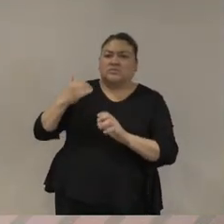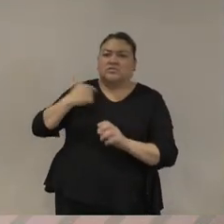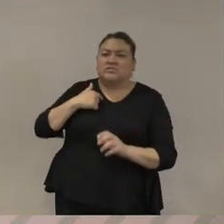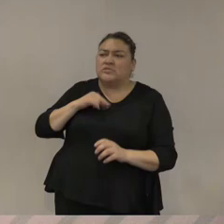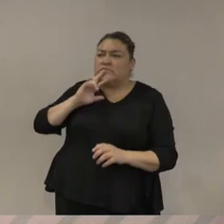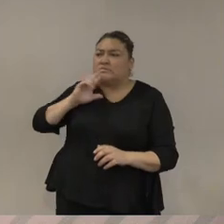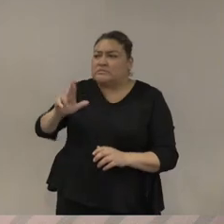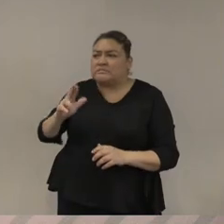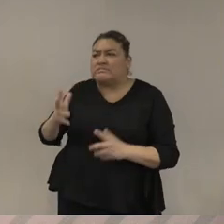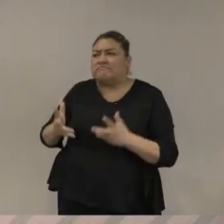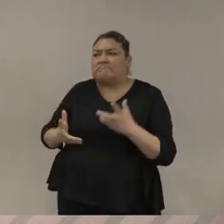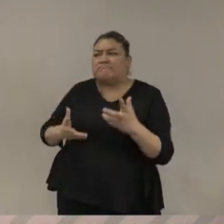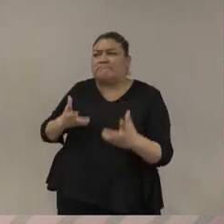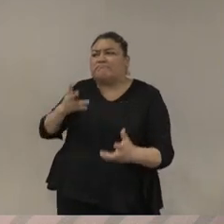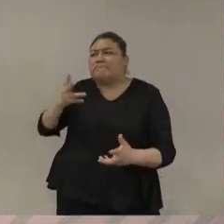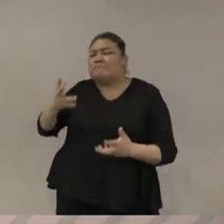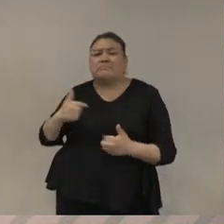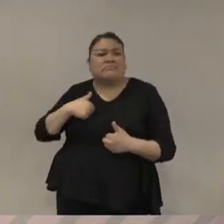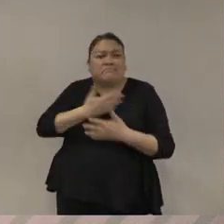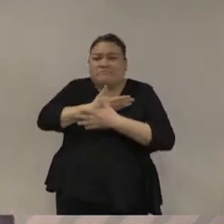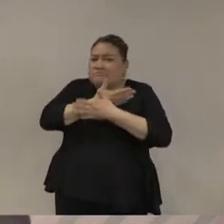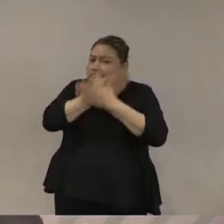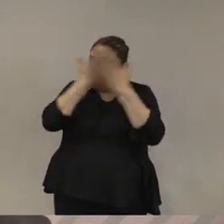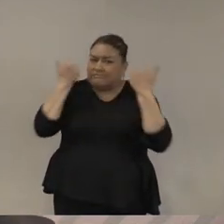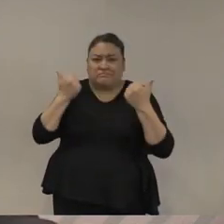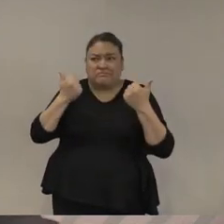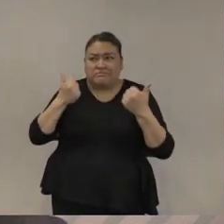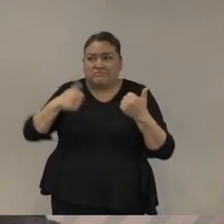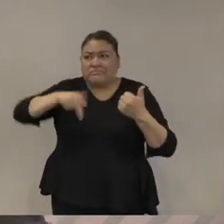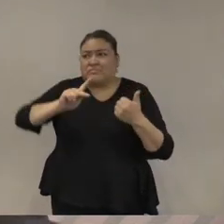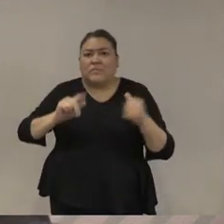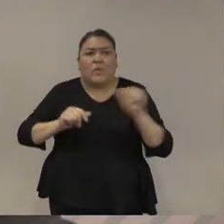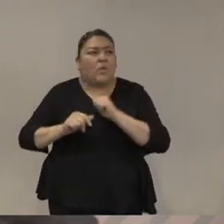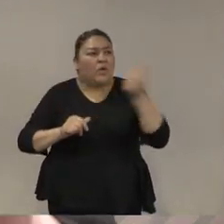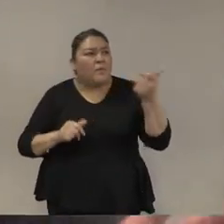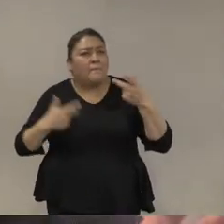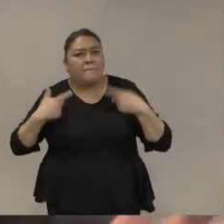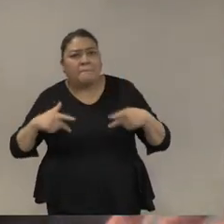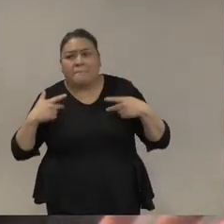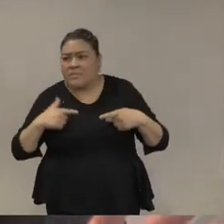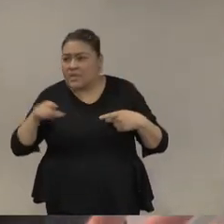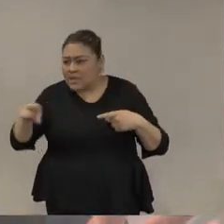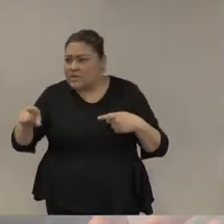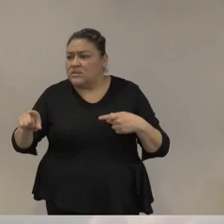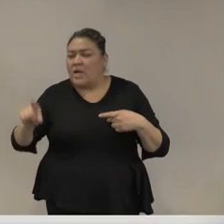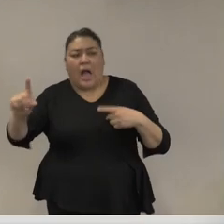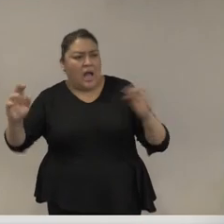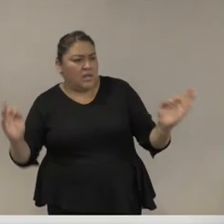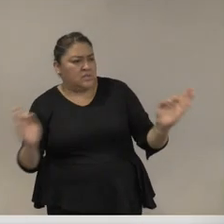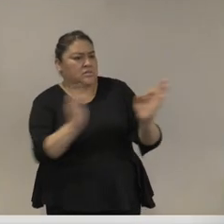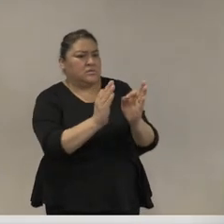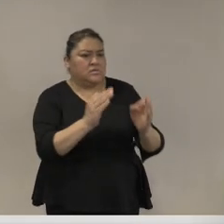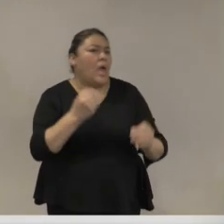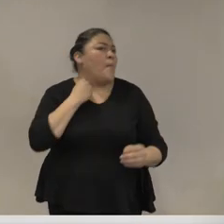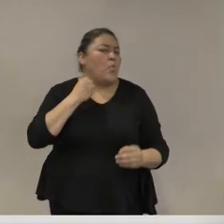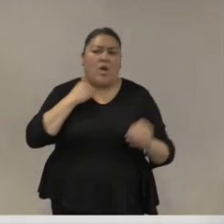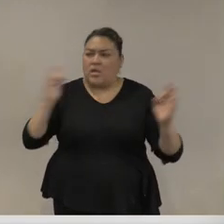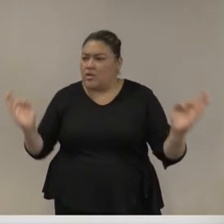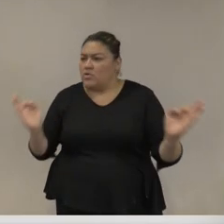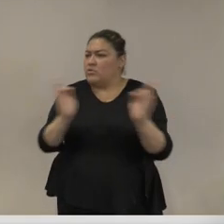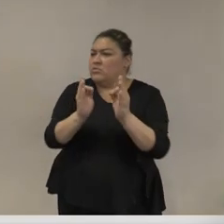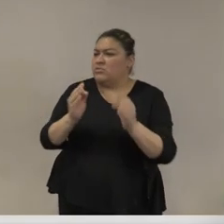decirles y porque además ya no tengo personas a quien canalizar la atención jurídica por ejemplo